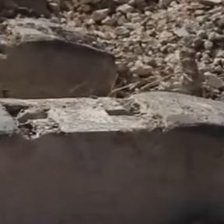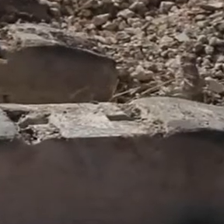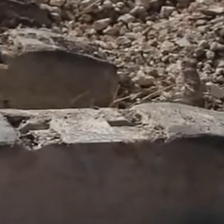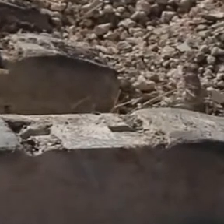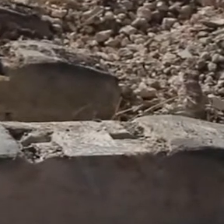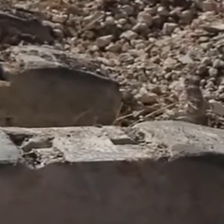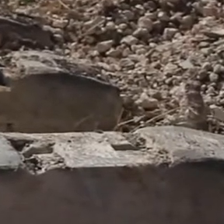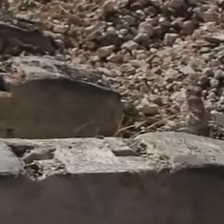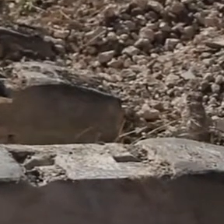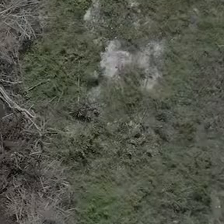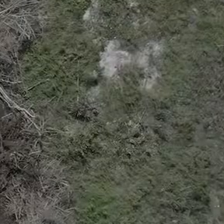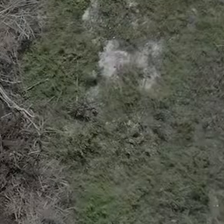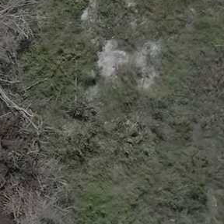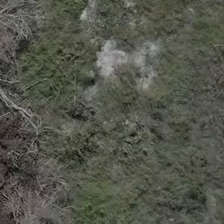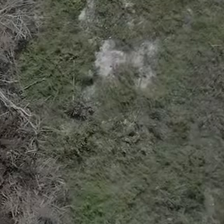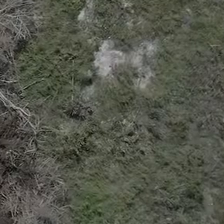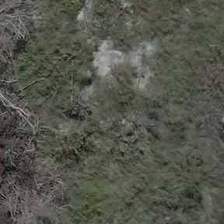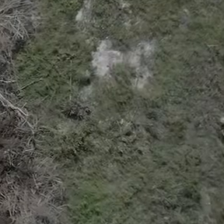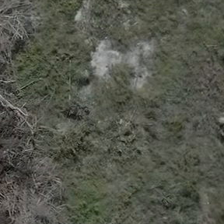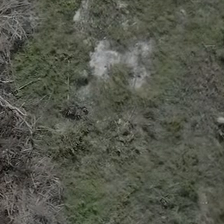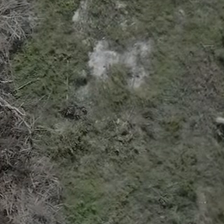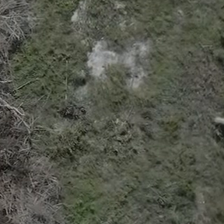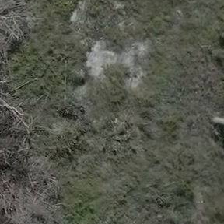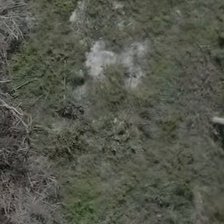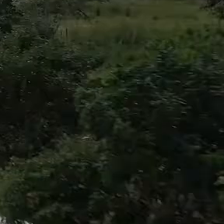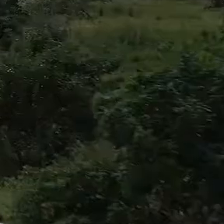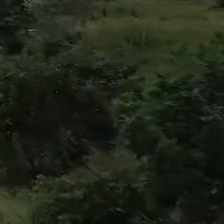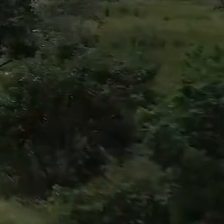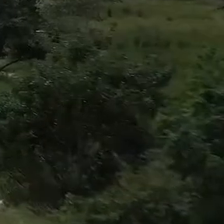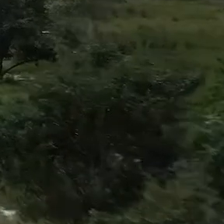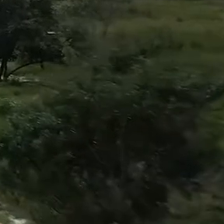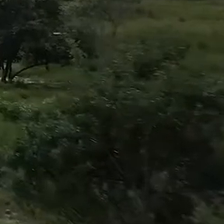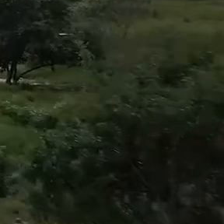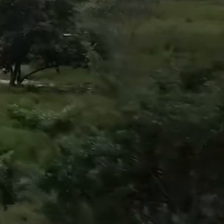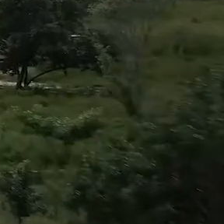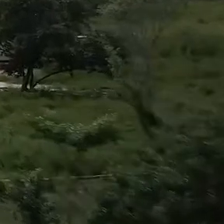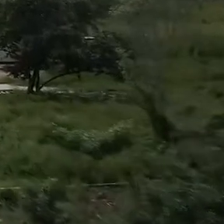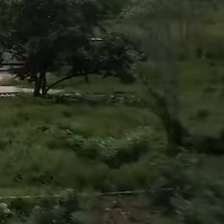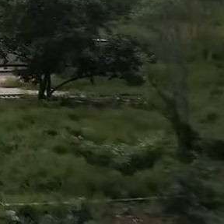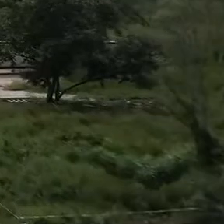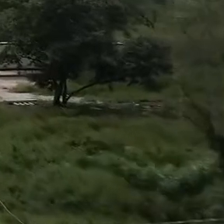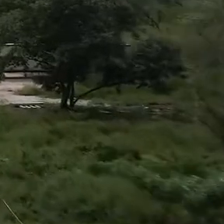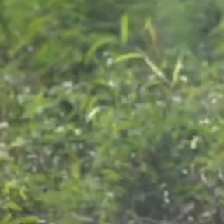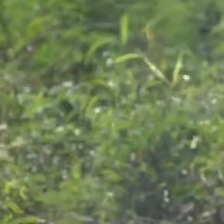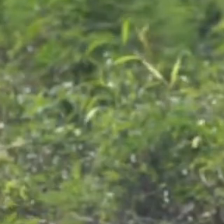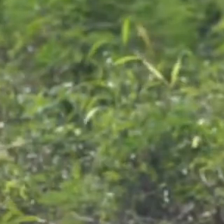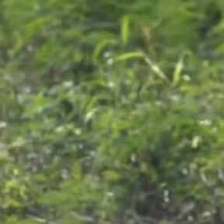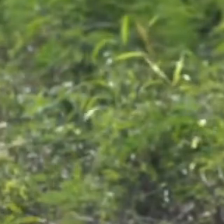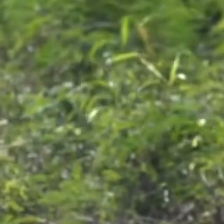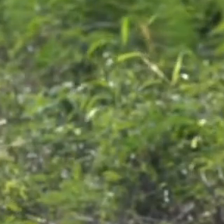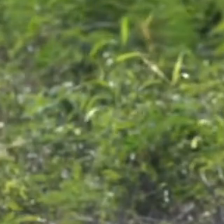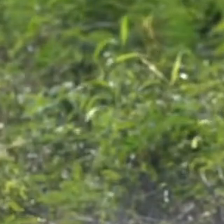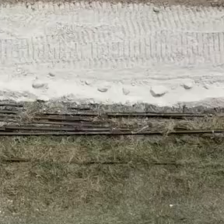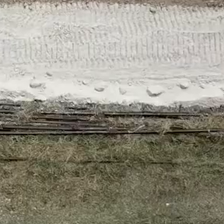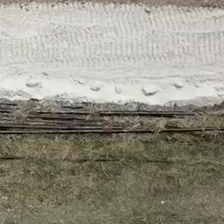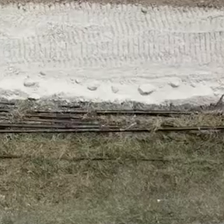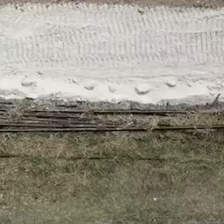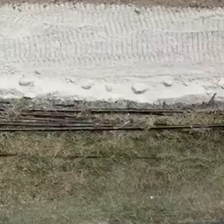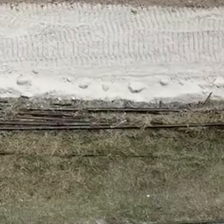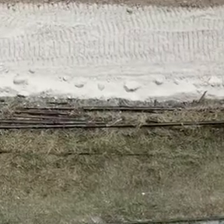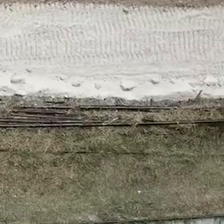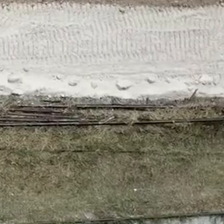En el tramo 2, iniciamos obra de terracerías para los frentes 5 y 8. En el tramo 3,